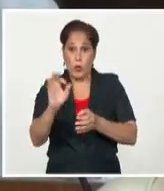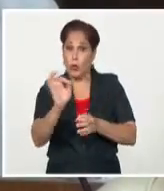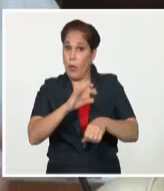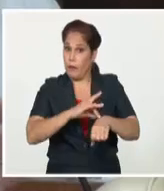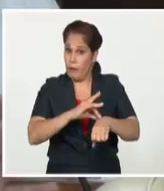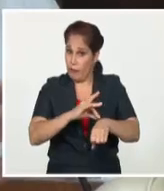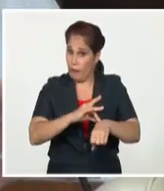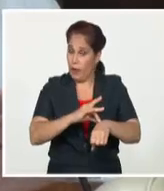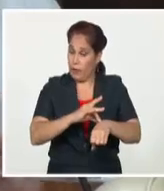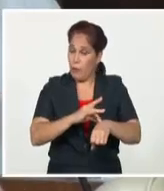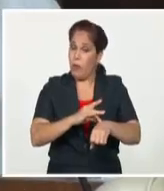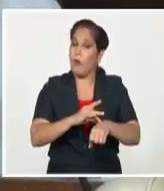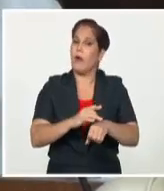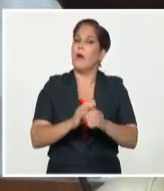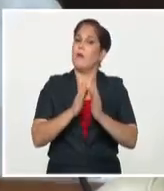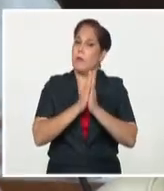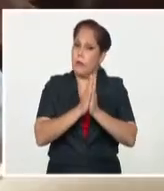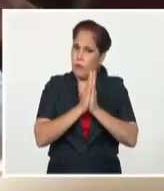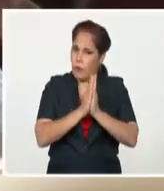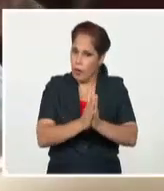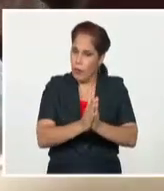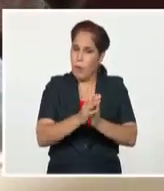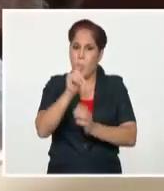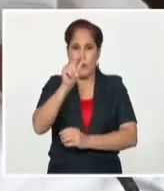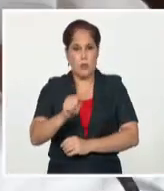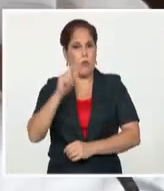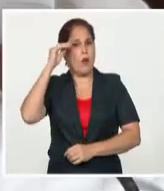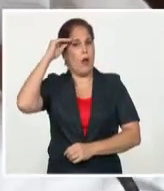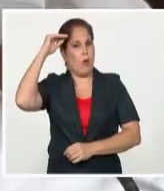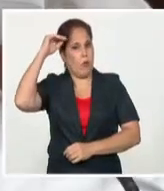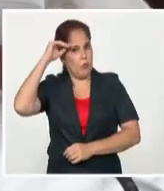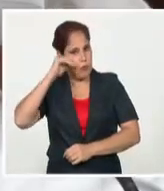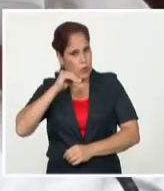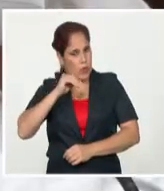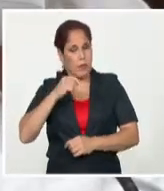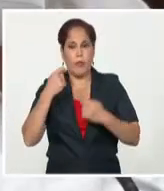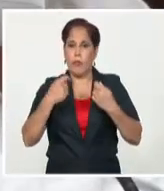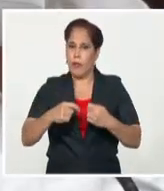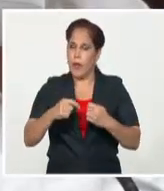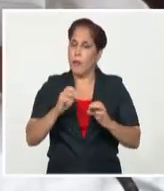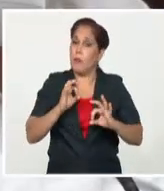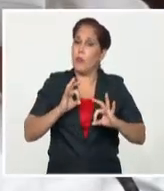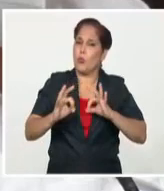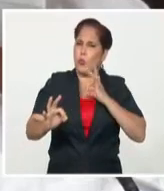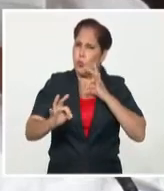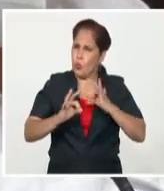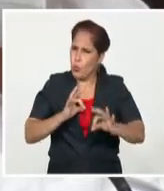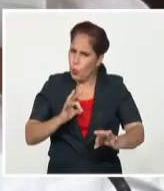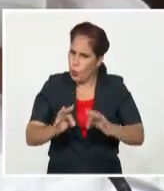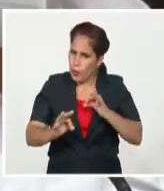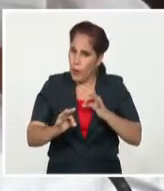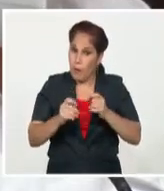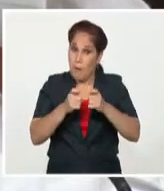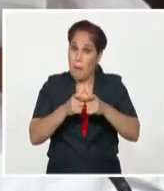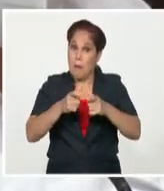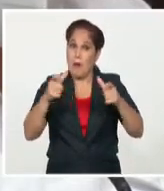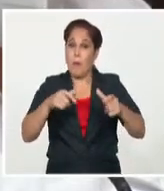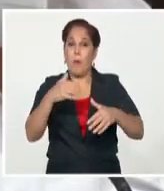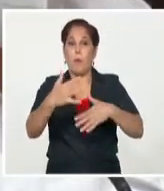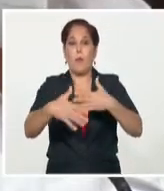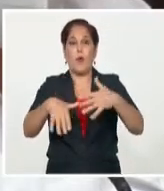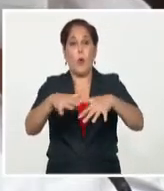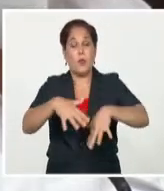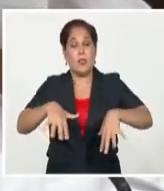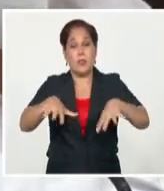enfermado. Por lo tanto, es bueno que las personas también tomen conciencia. Nos toca a todos entender que gran parte de la problemática